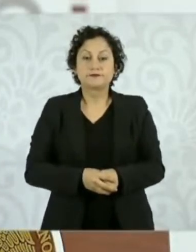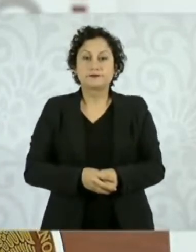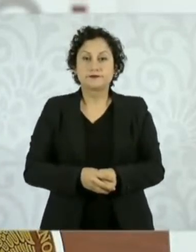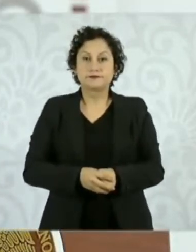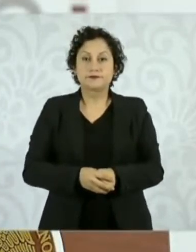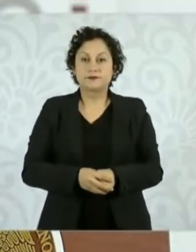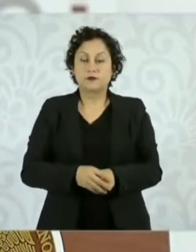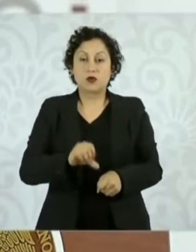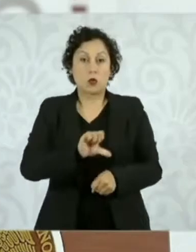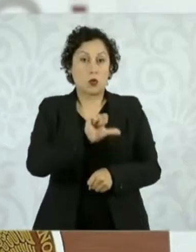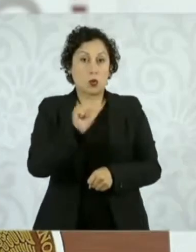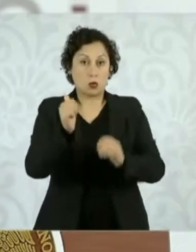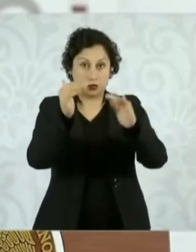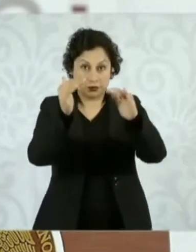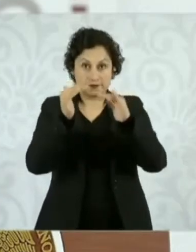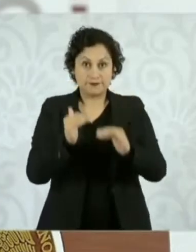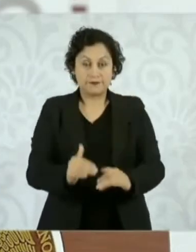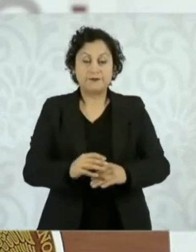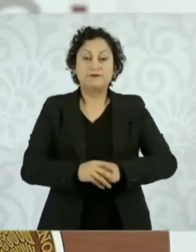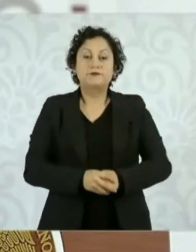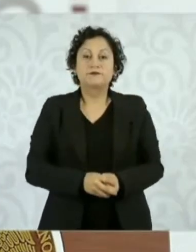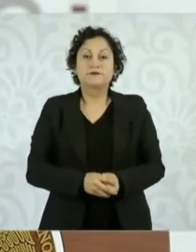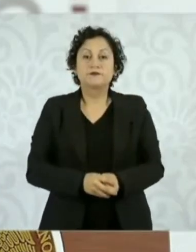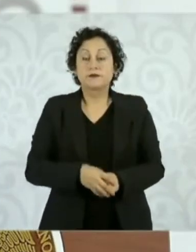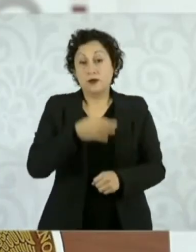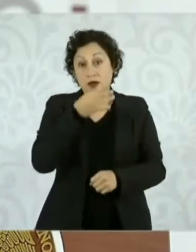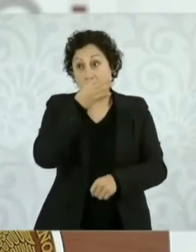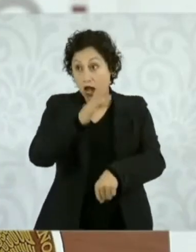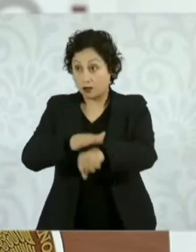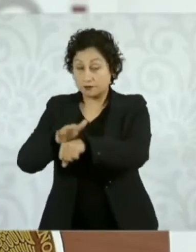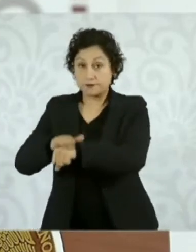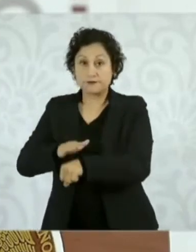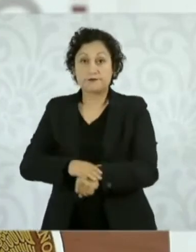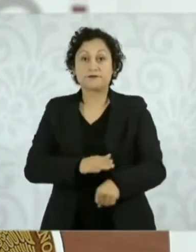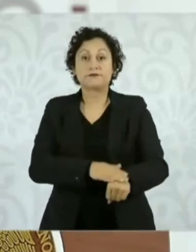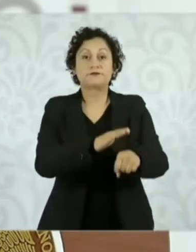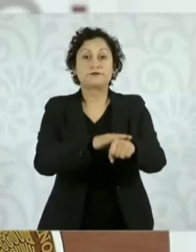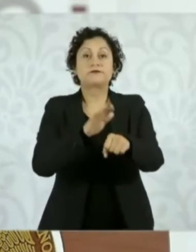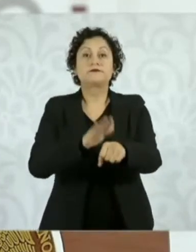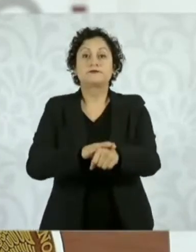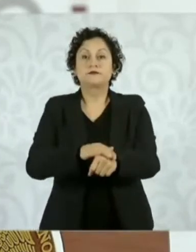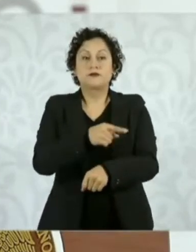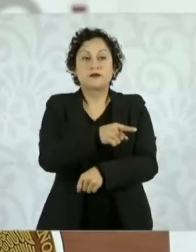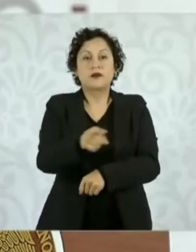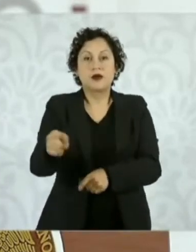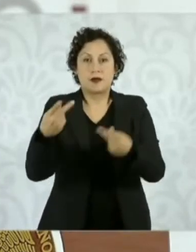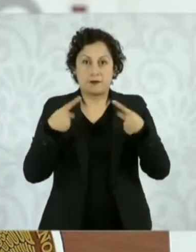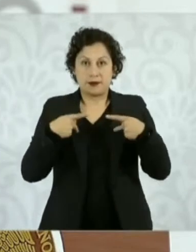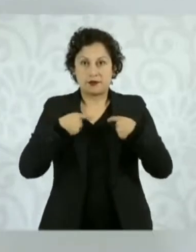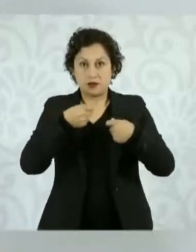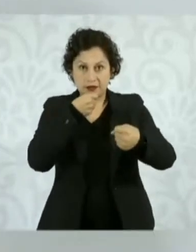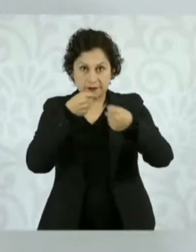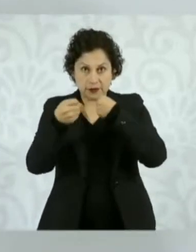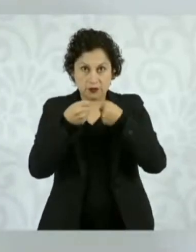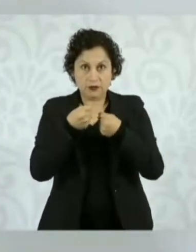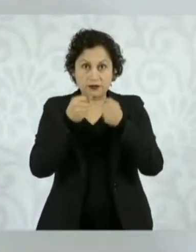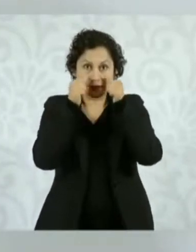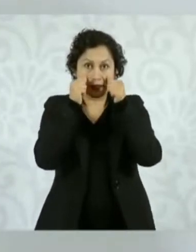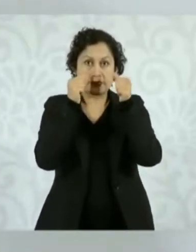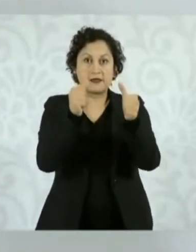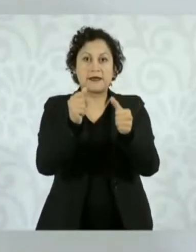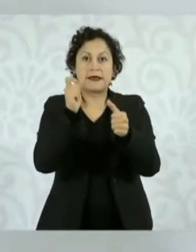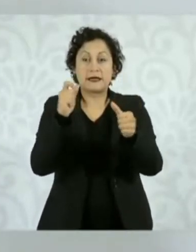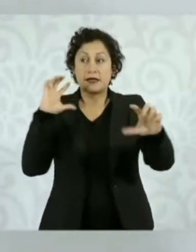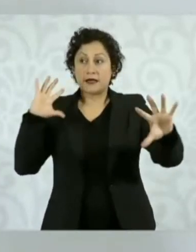Adelante, por favor. Hay que comentarle a nuestra audiencia y a los compañeros y compañeras periodistas que aquí estamos presentando un resumen del